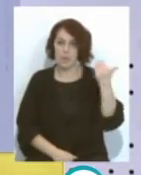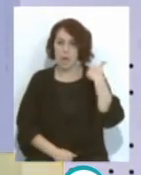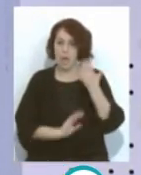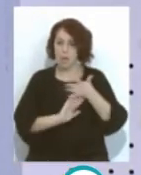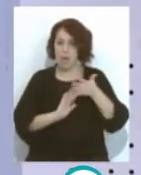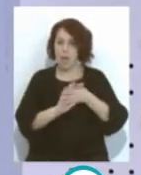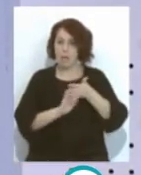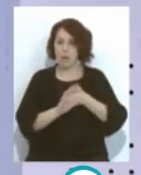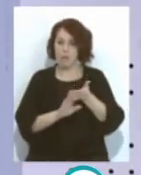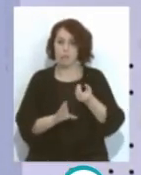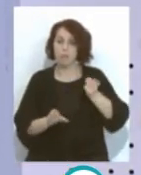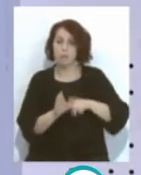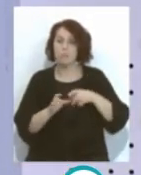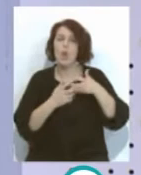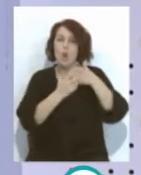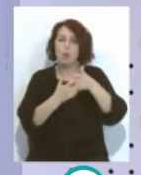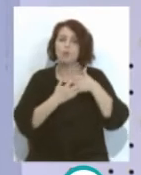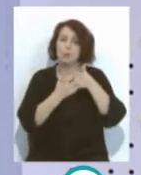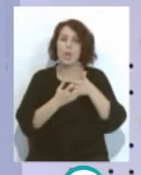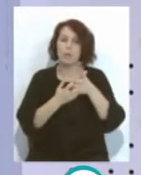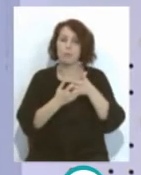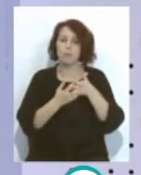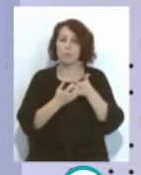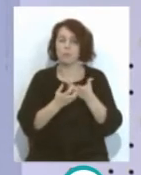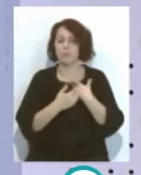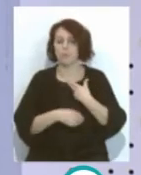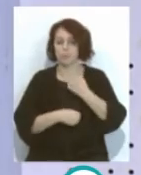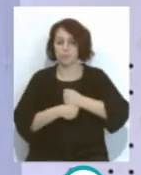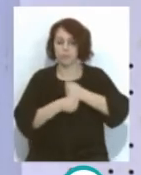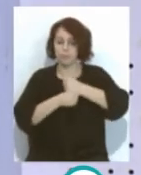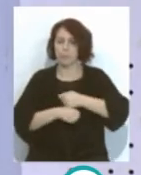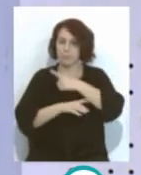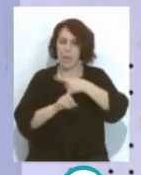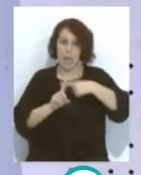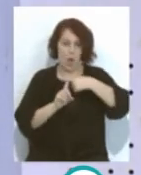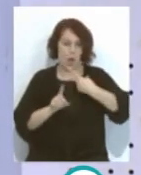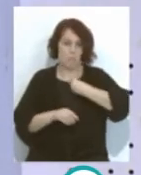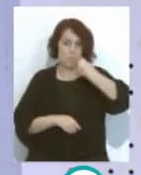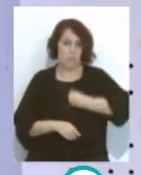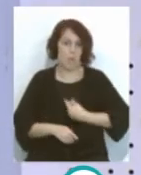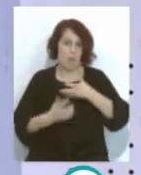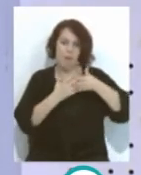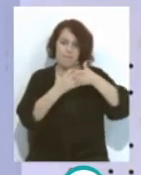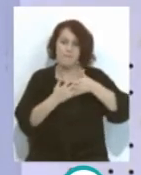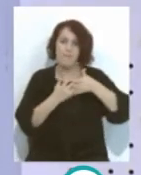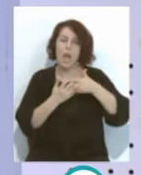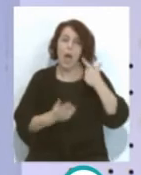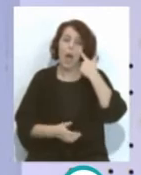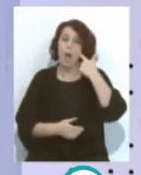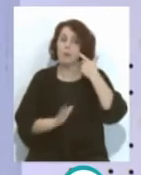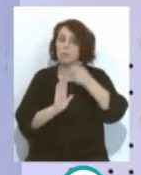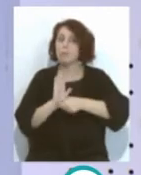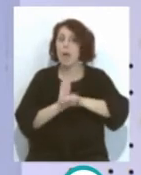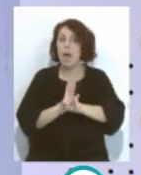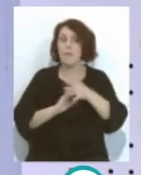en la lucha frente a la permanencia de la categoría Como tú dices, vamos a ver si se dan las condiciones